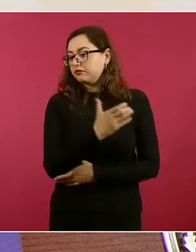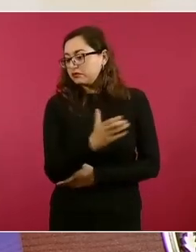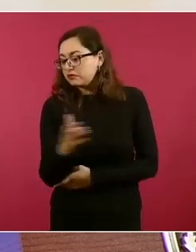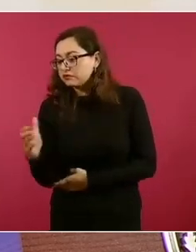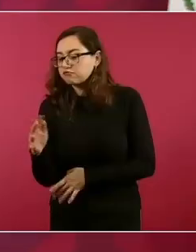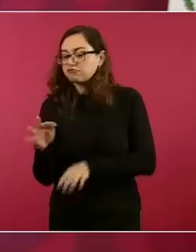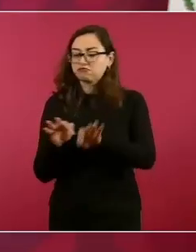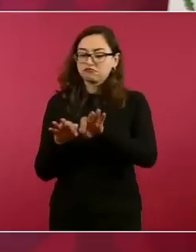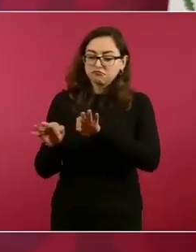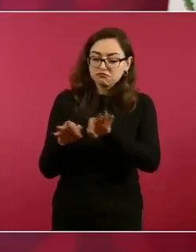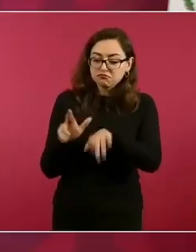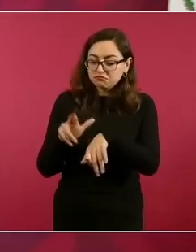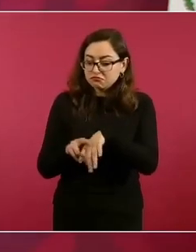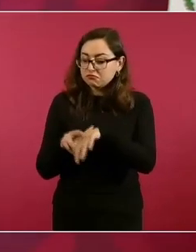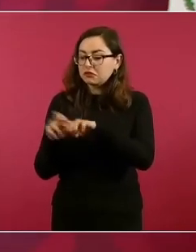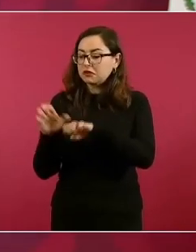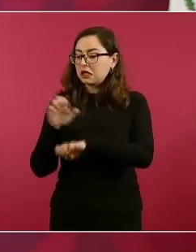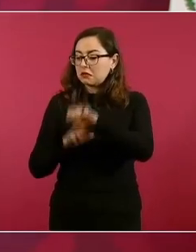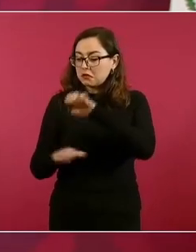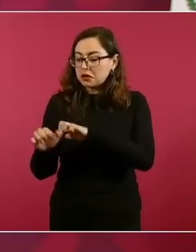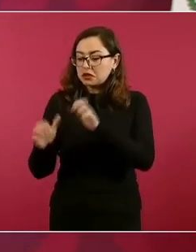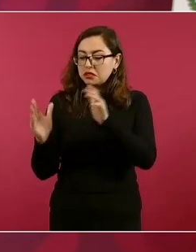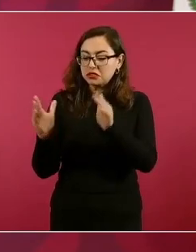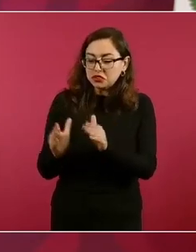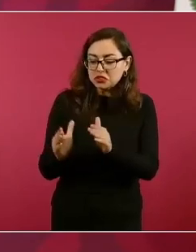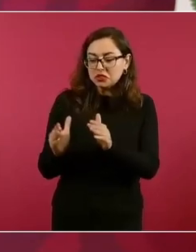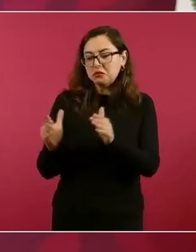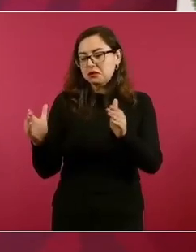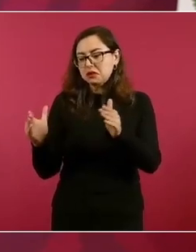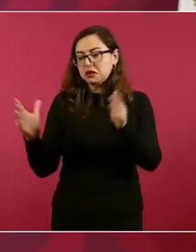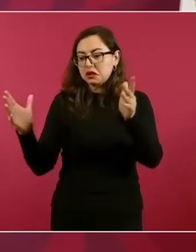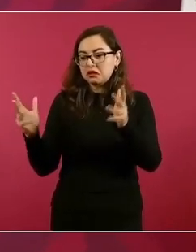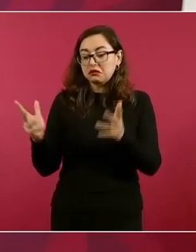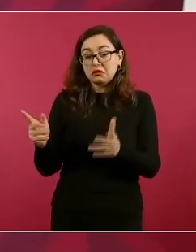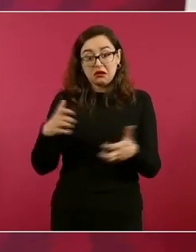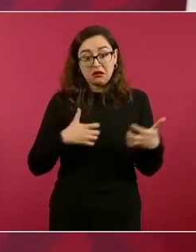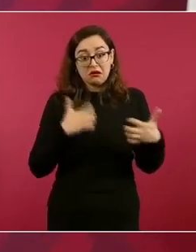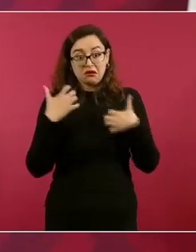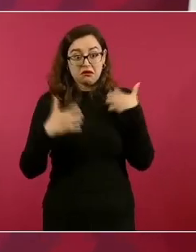incluso hasta un empresario grande, no está así,